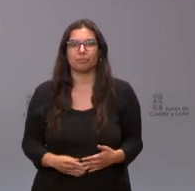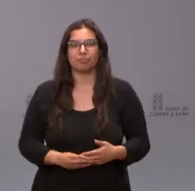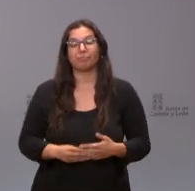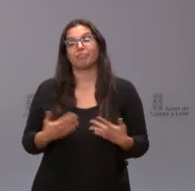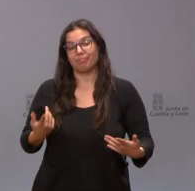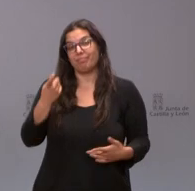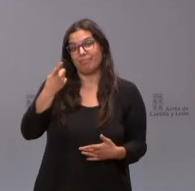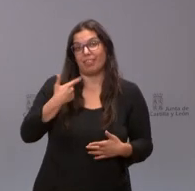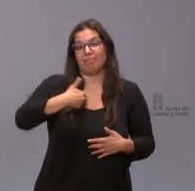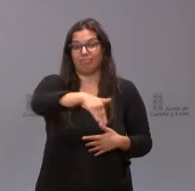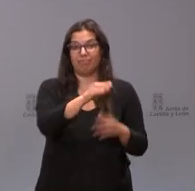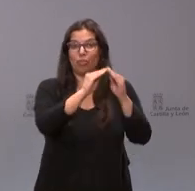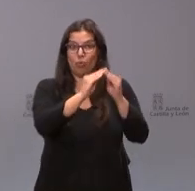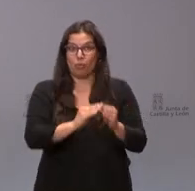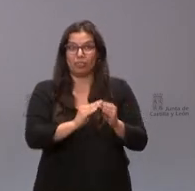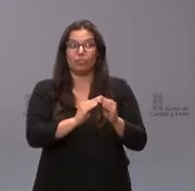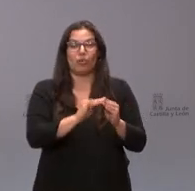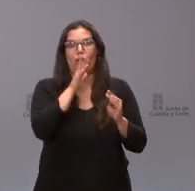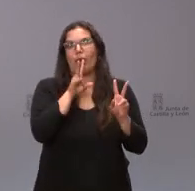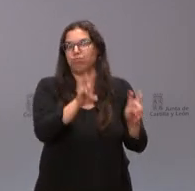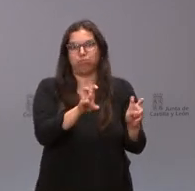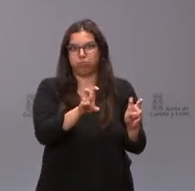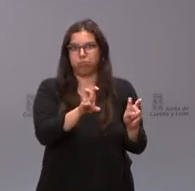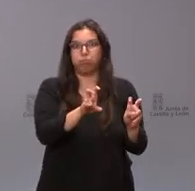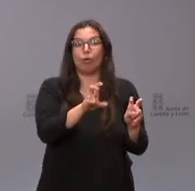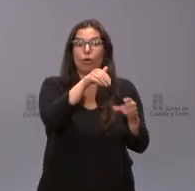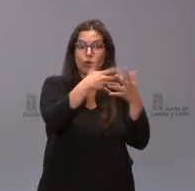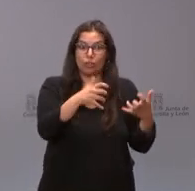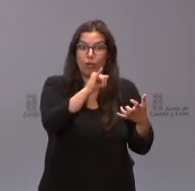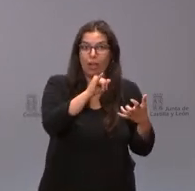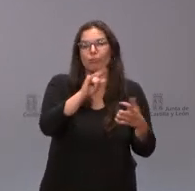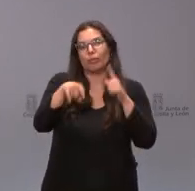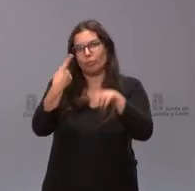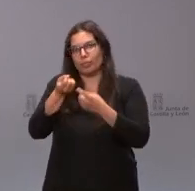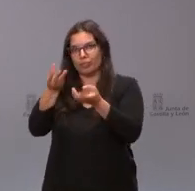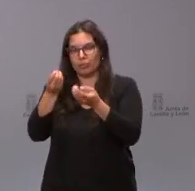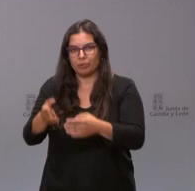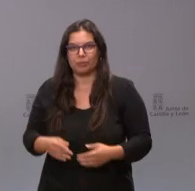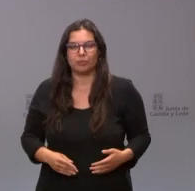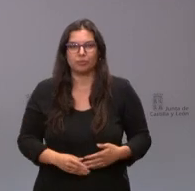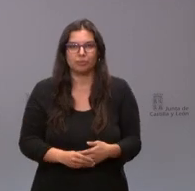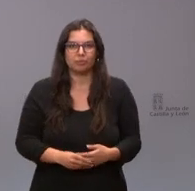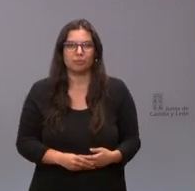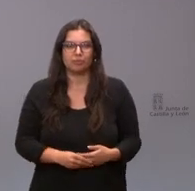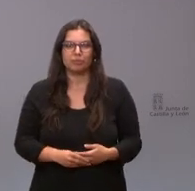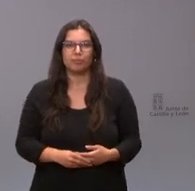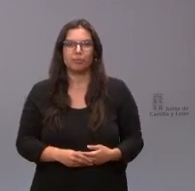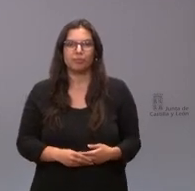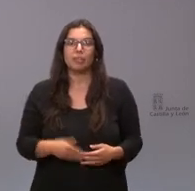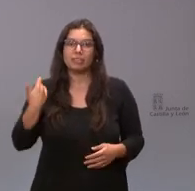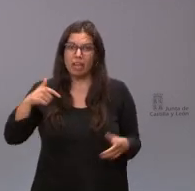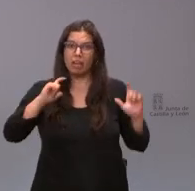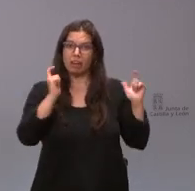redactado el documento que está en la fase inicial pues les iremos informando ¿Cuál es el grado porque han mantenido ya varias